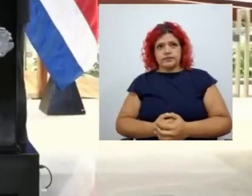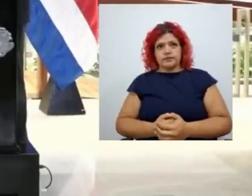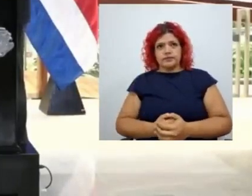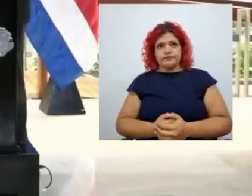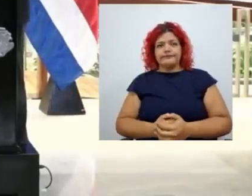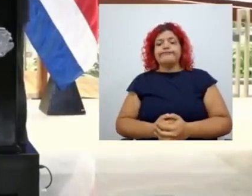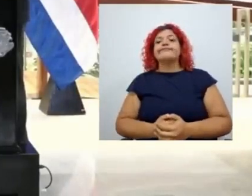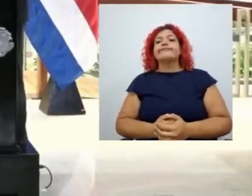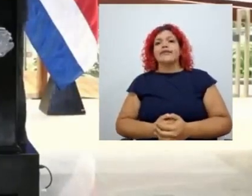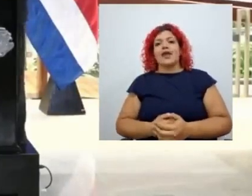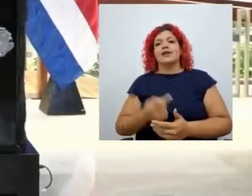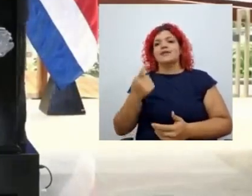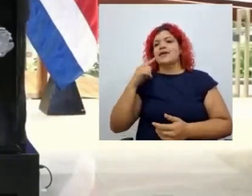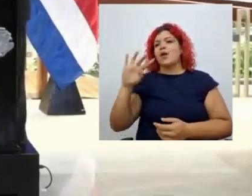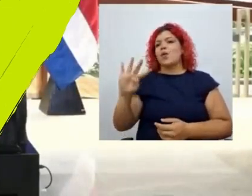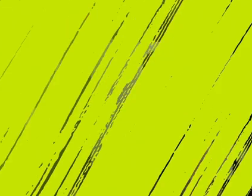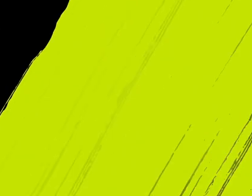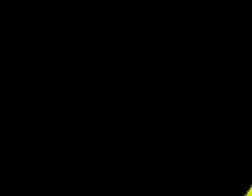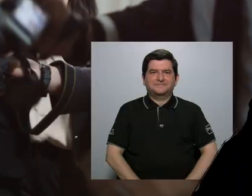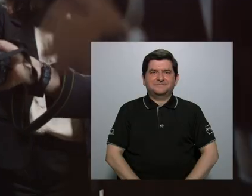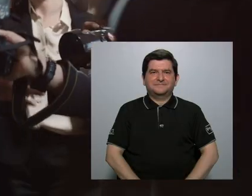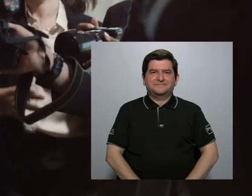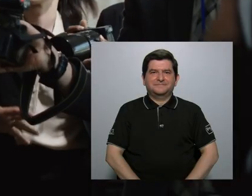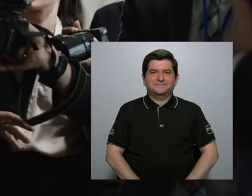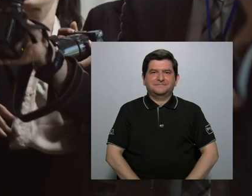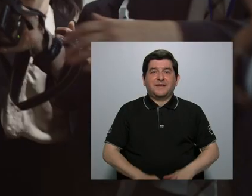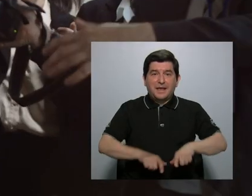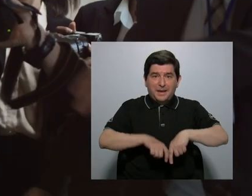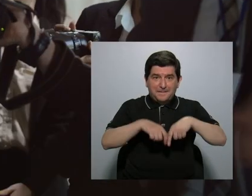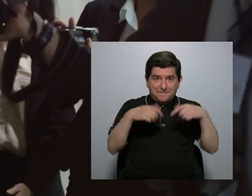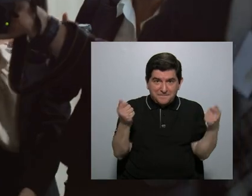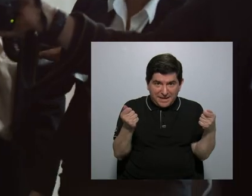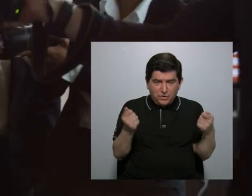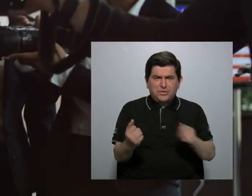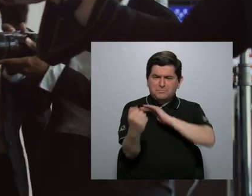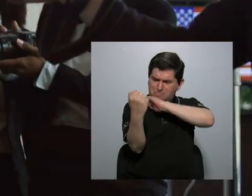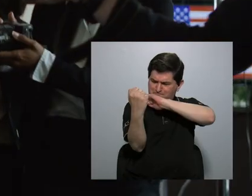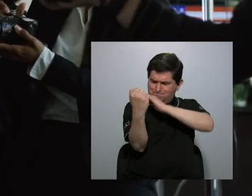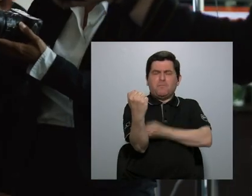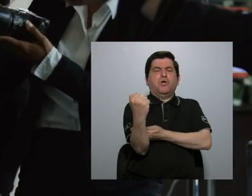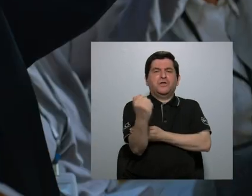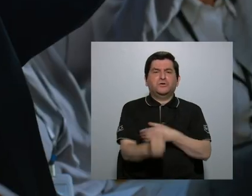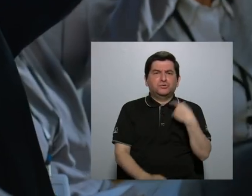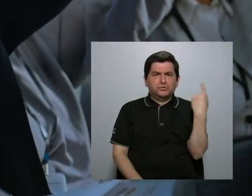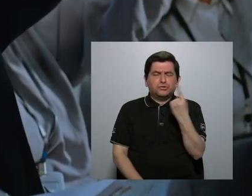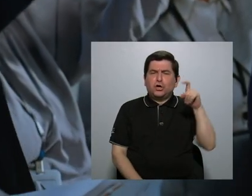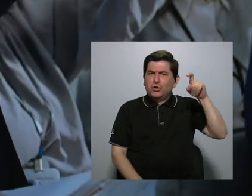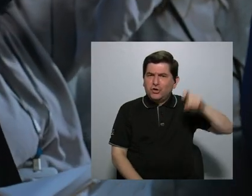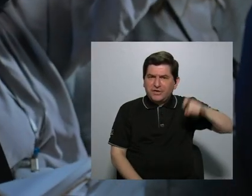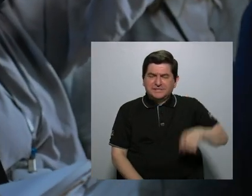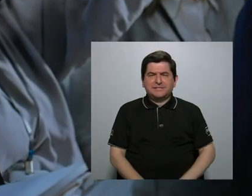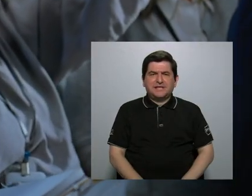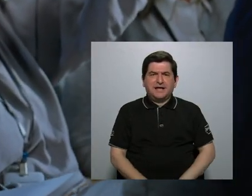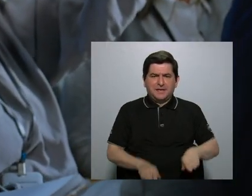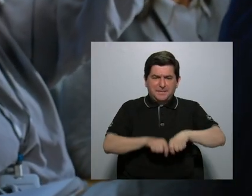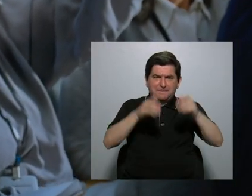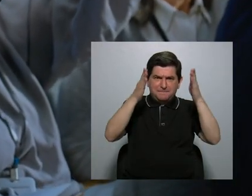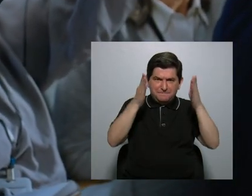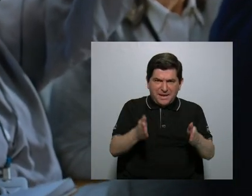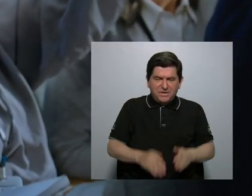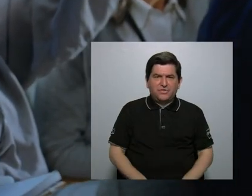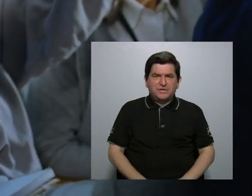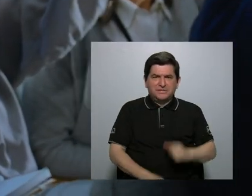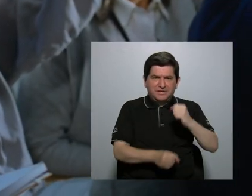Cuádruple check, adelante. El periodismo es tan potente que solo se necesita que los periodistas,